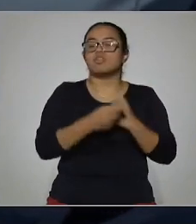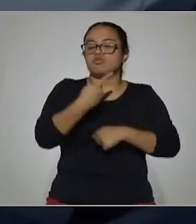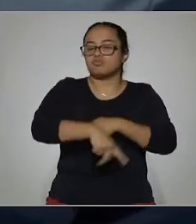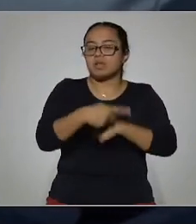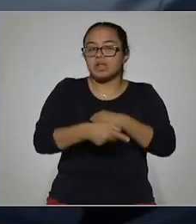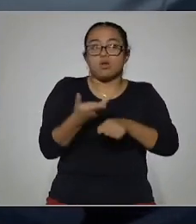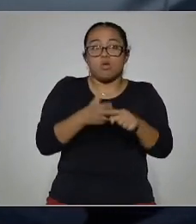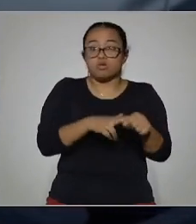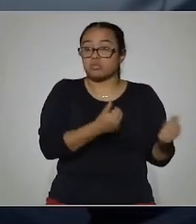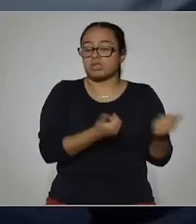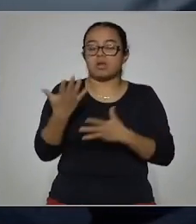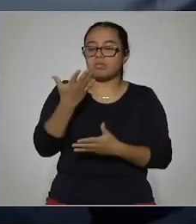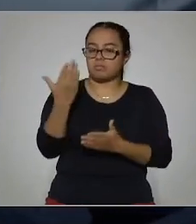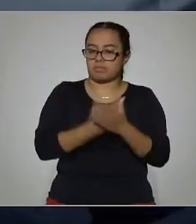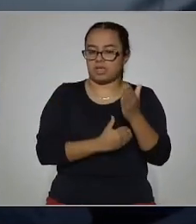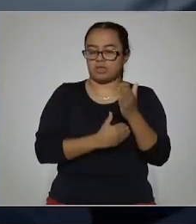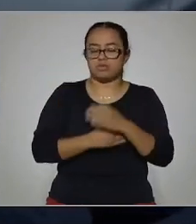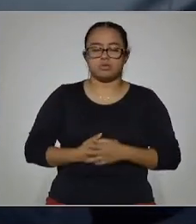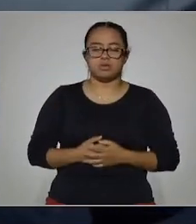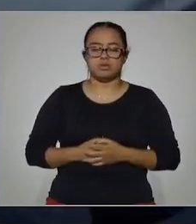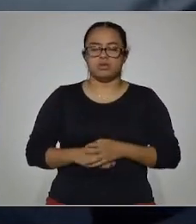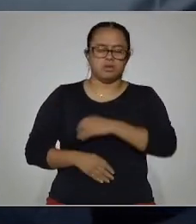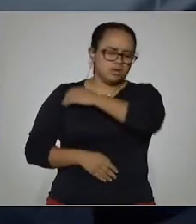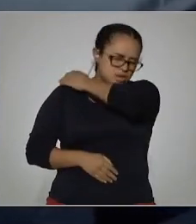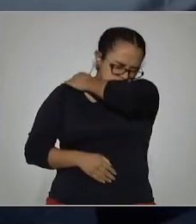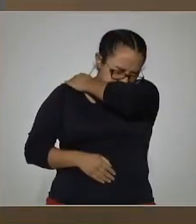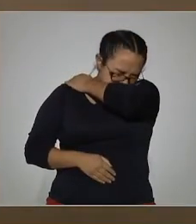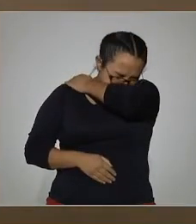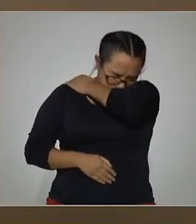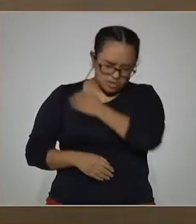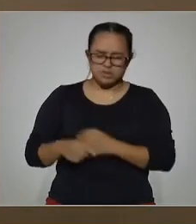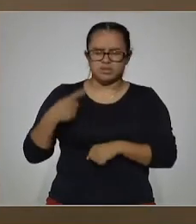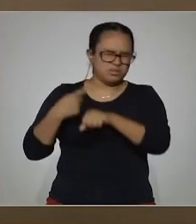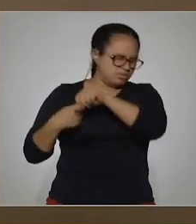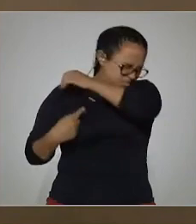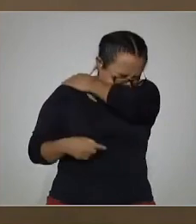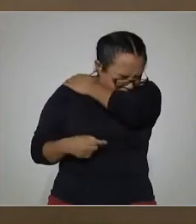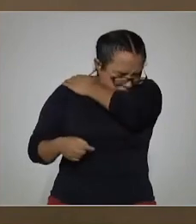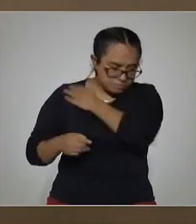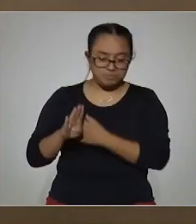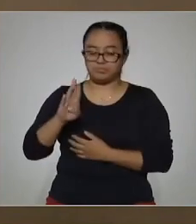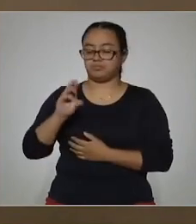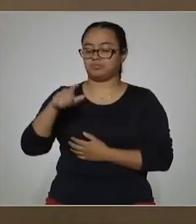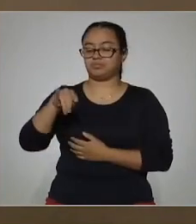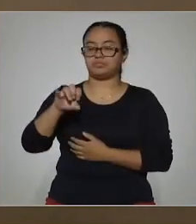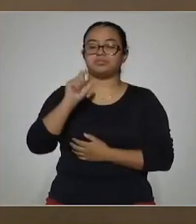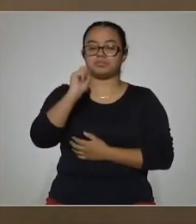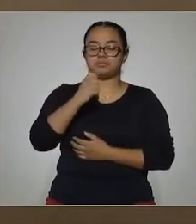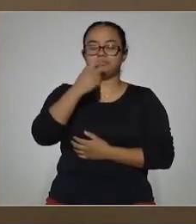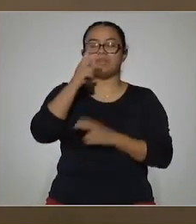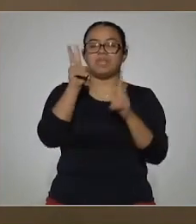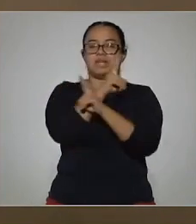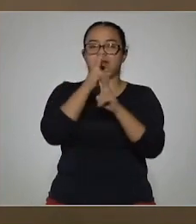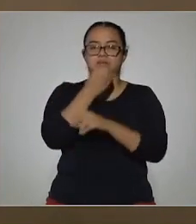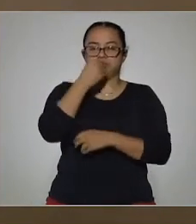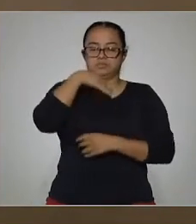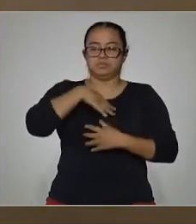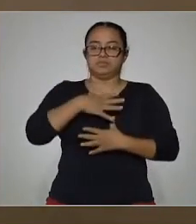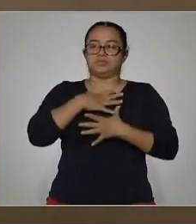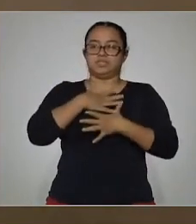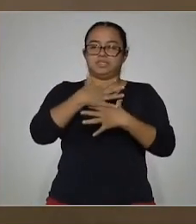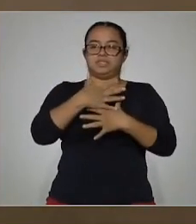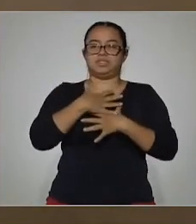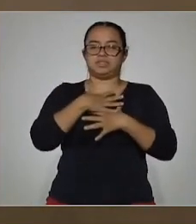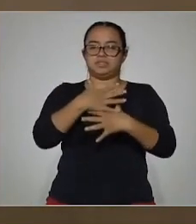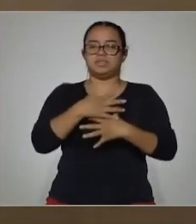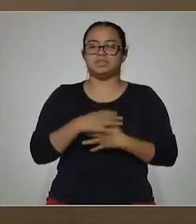hospitalarios. En la bronquitis y tal vez también en enfermedades relacionadas con el tracto respiratorio, ¿no? Porque el síntoma